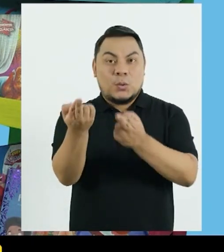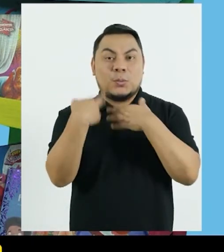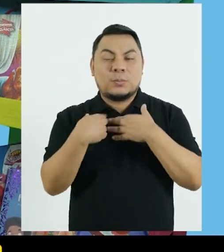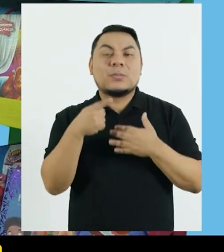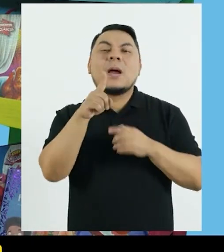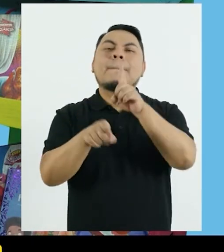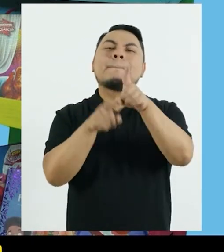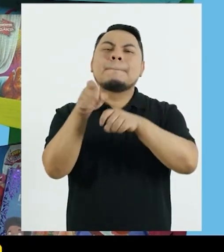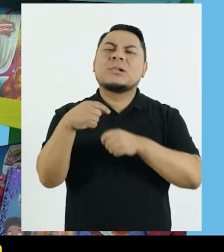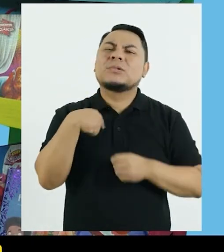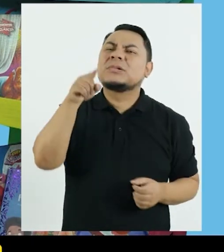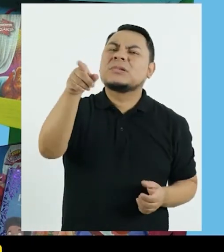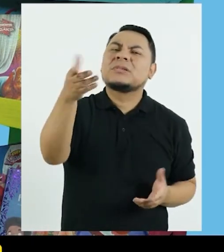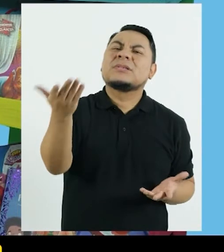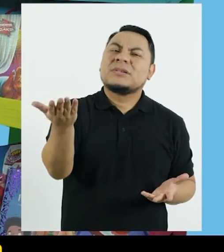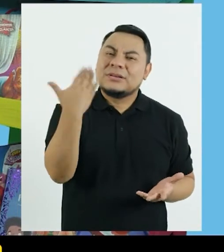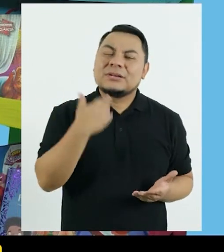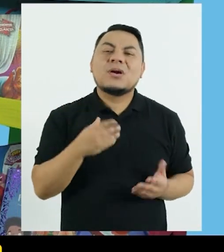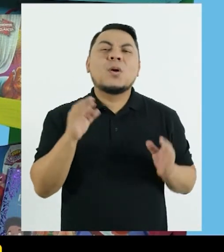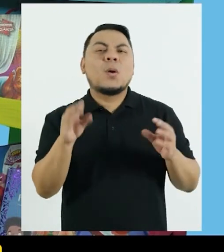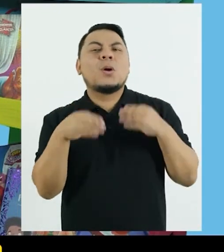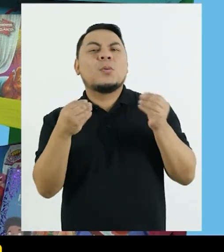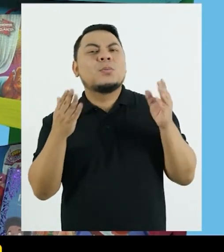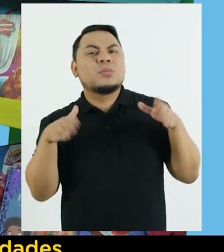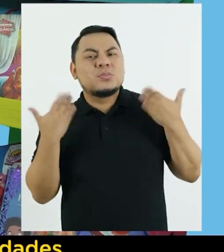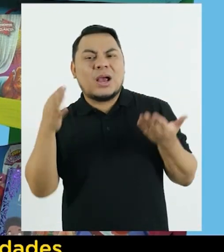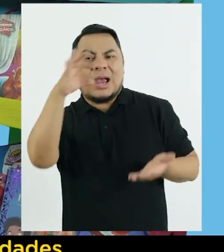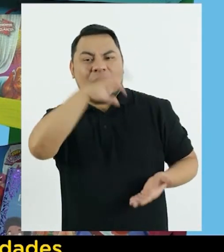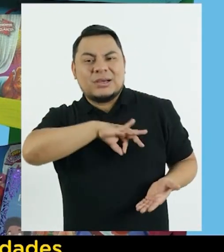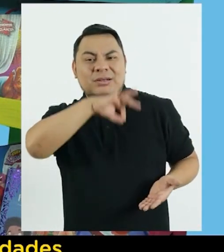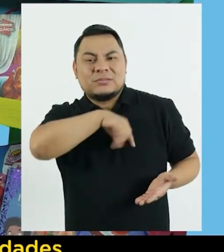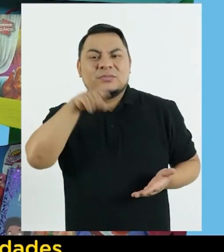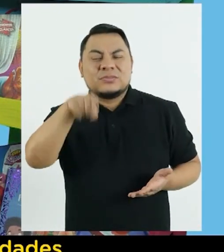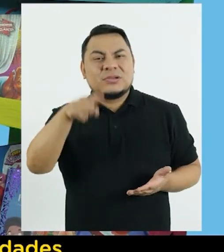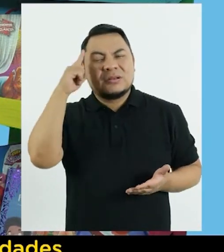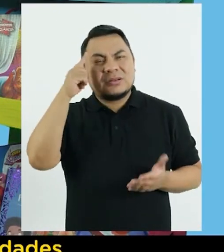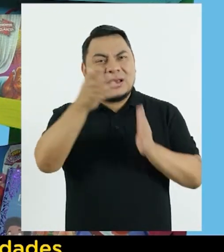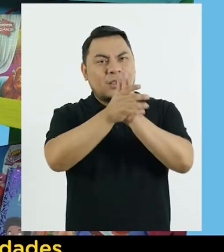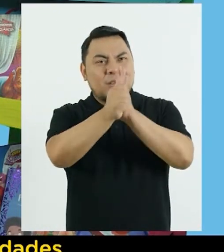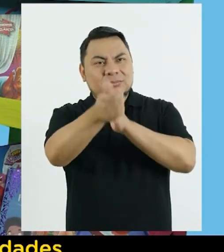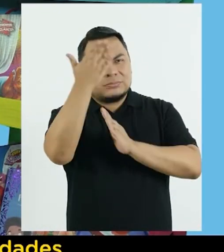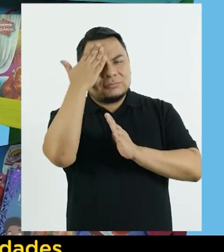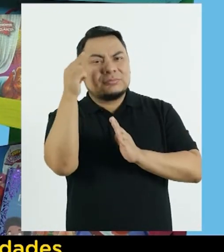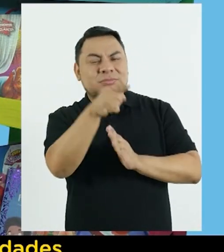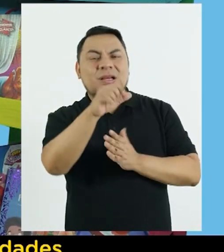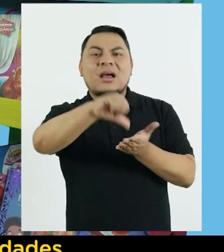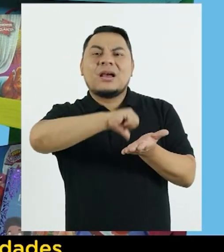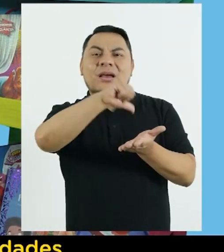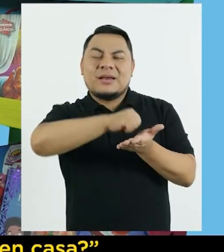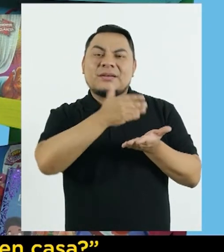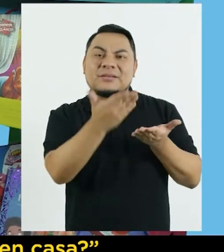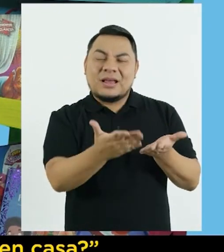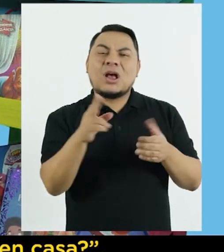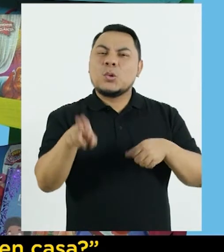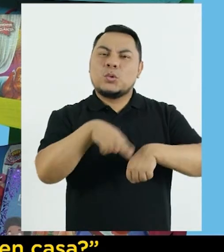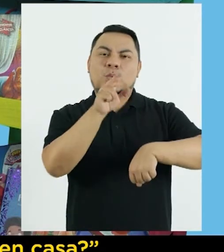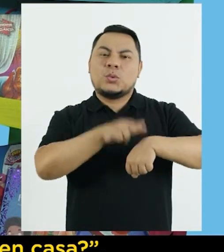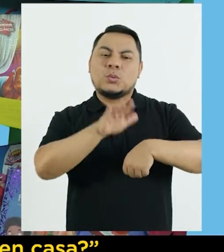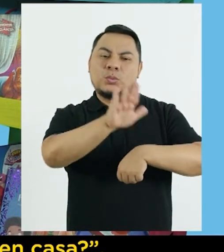Quien nos responderá la pregunta ¿Cómo podemos aprovechar las habilidades